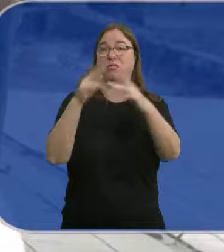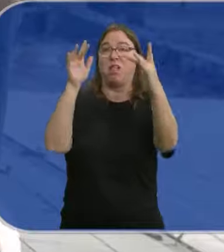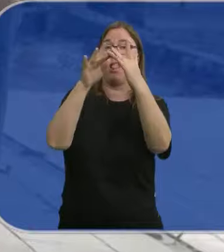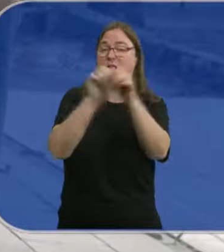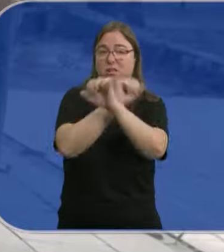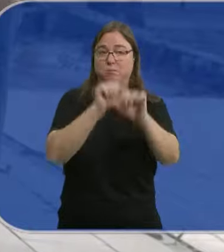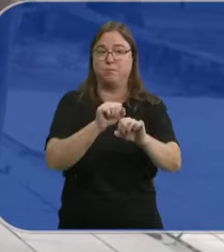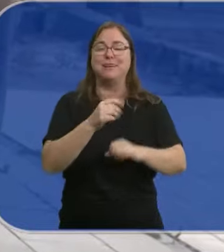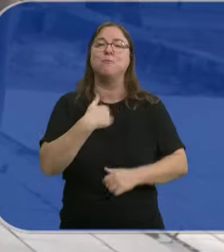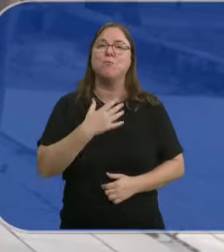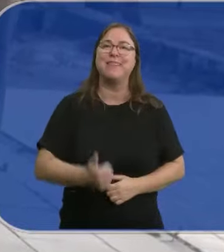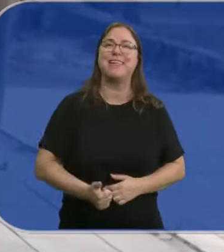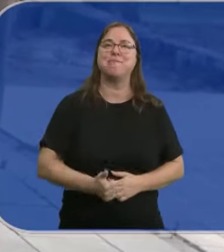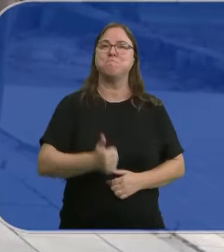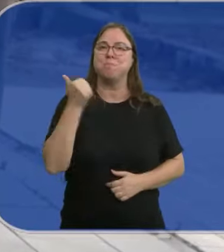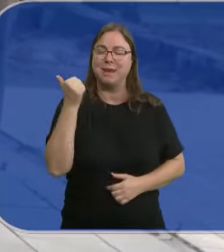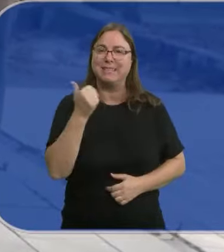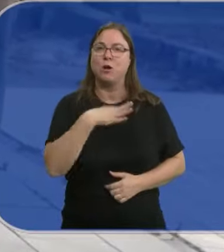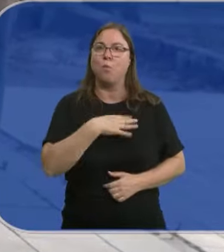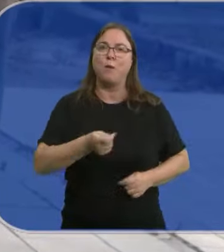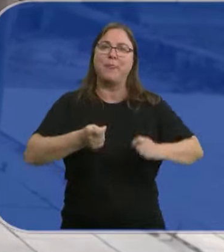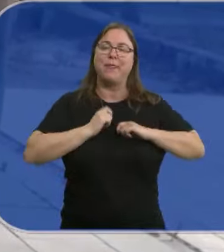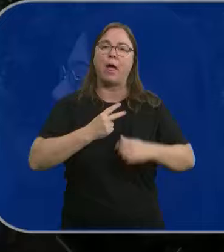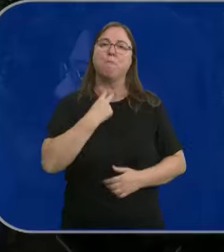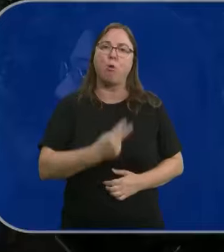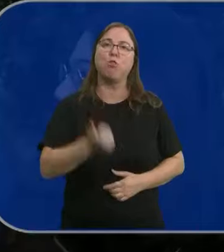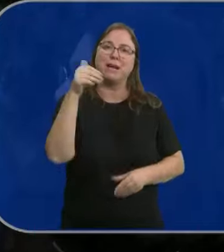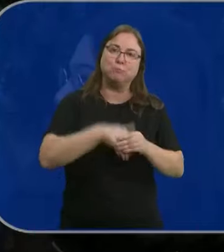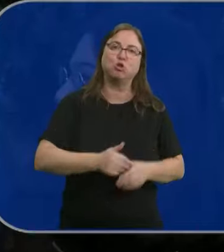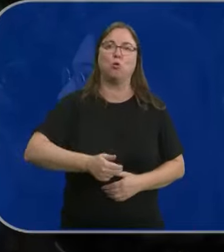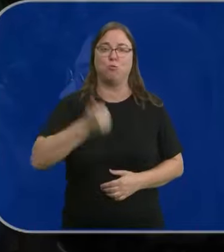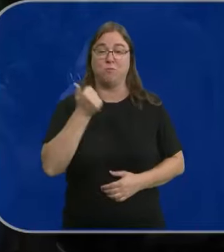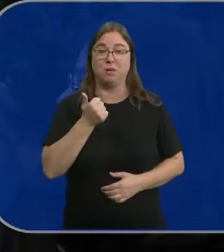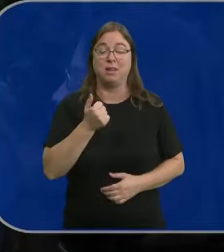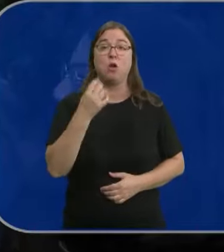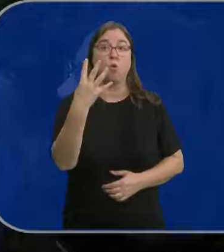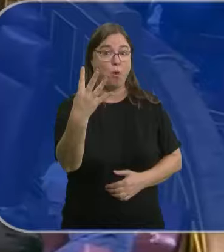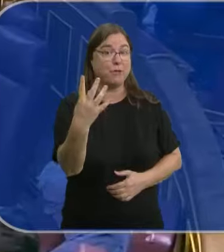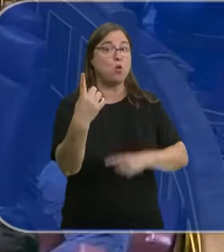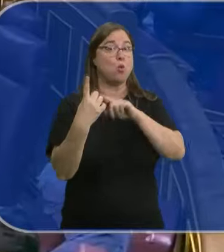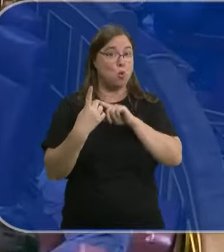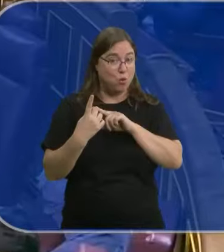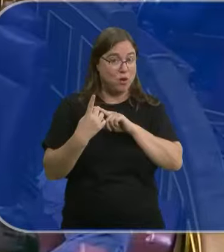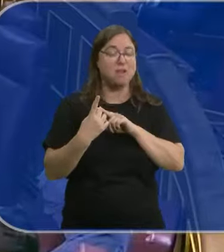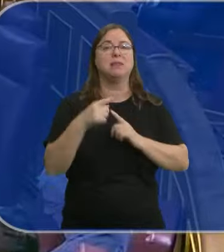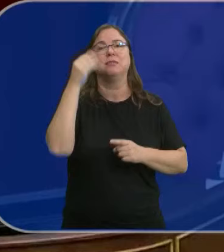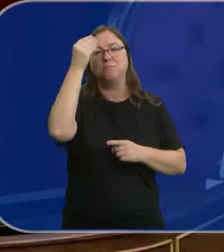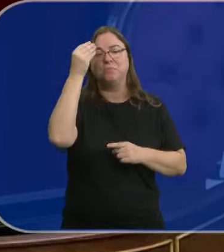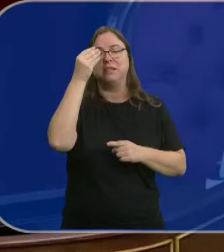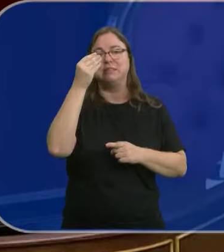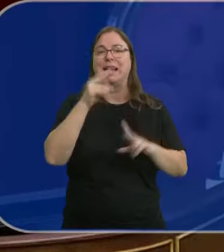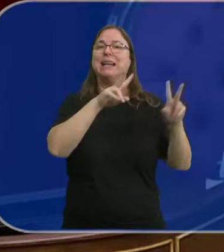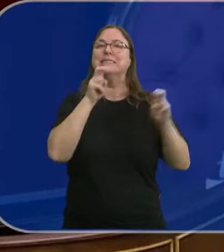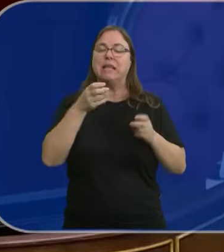para ellas. Puede conseguir mucho más y que se nos puede dar más voz y voto. Solo una de cada cuatro considera que los dirigentes actúan